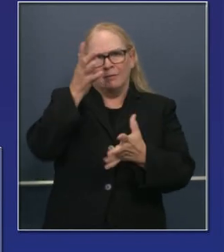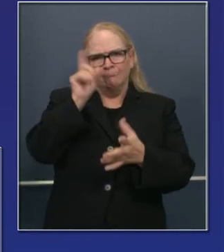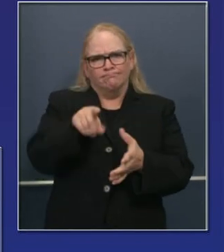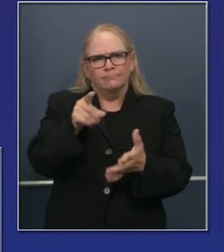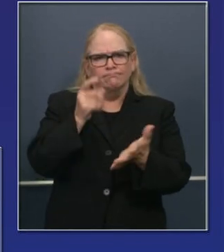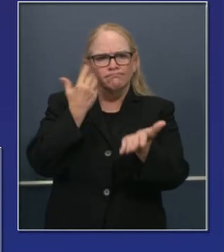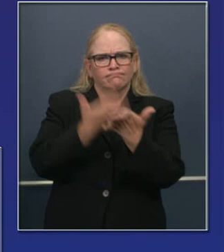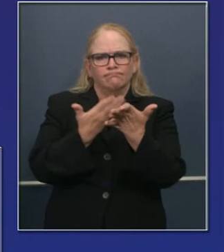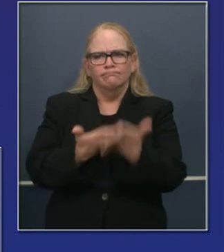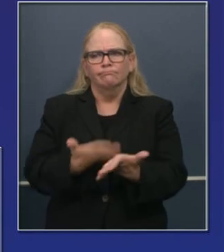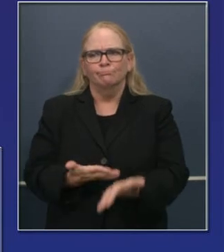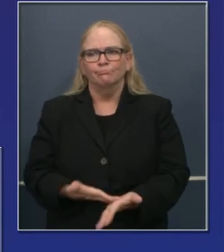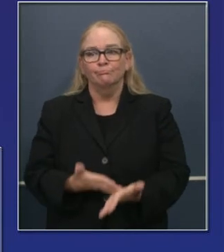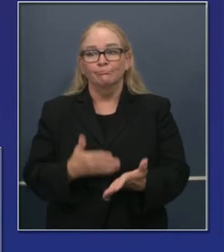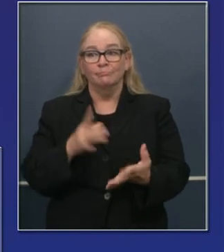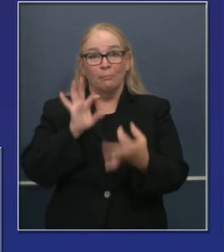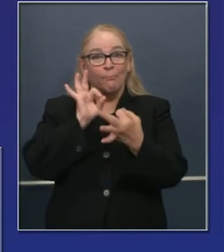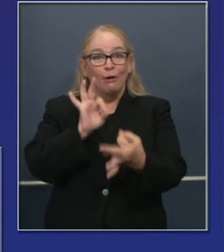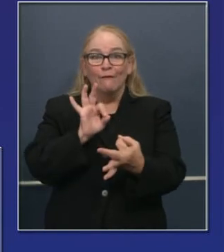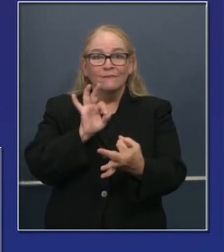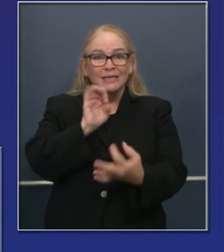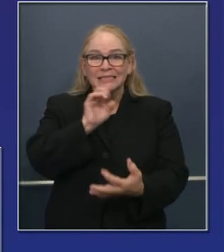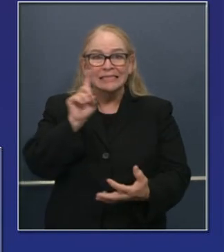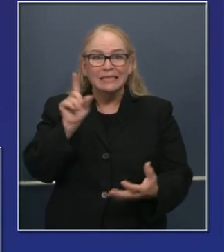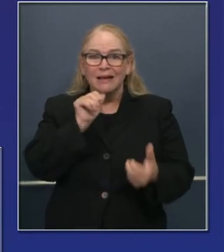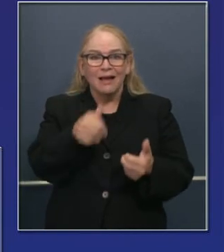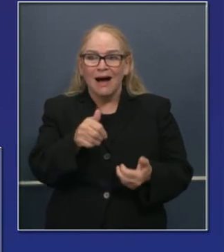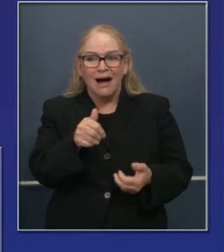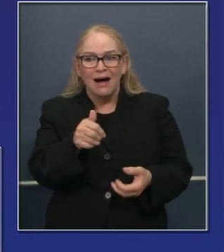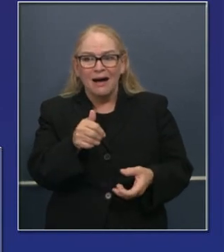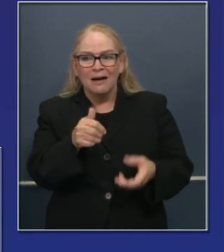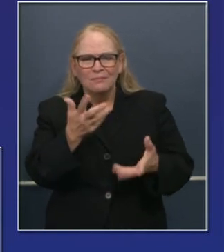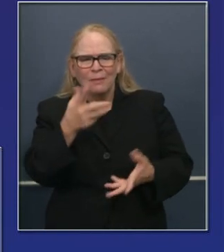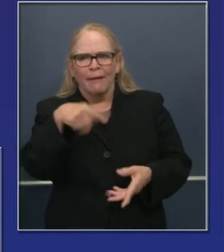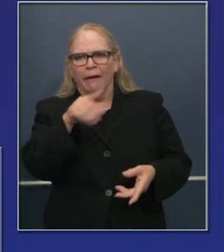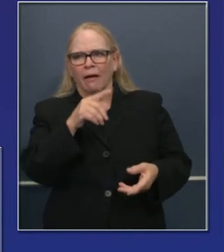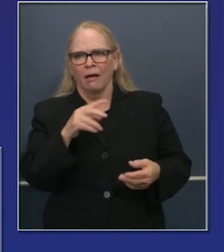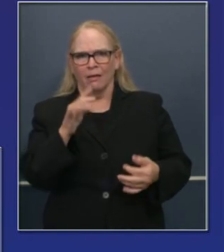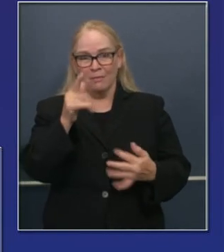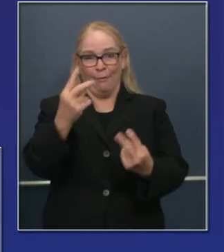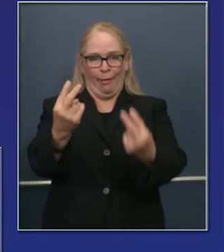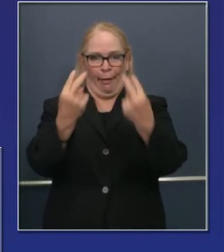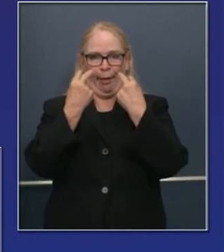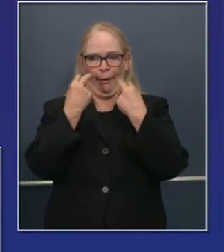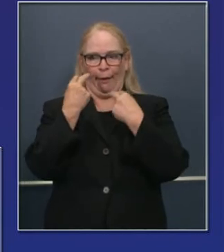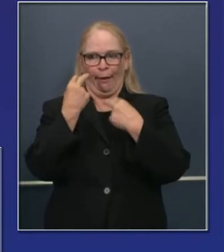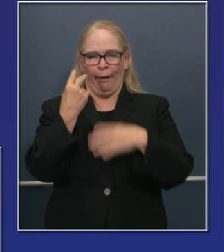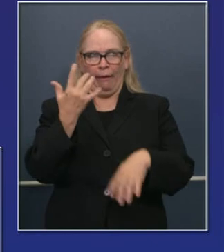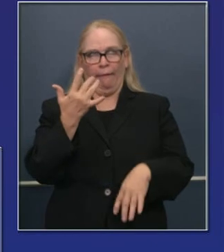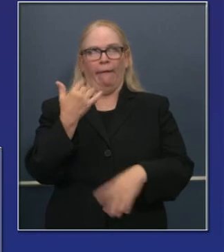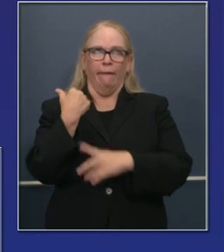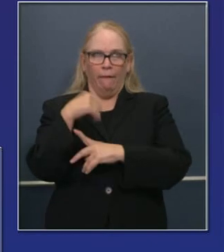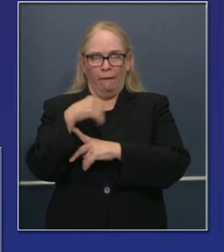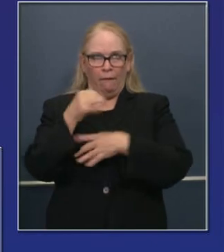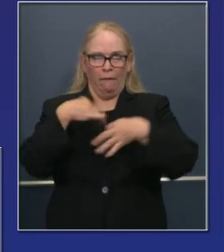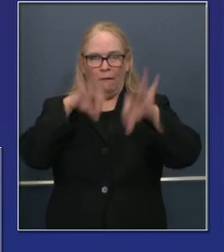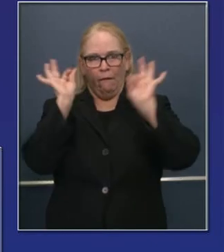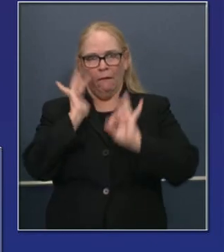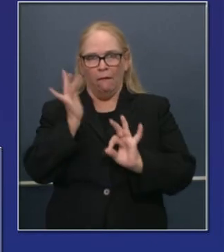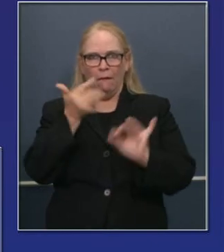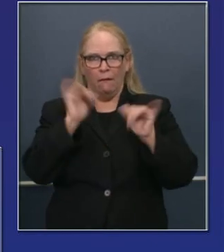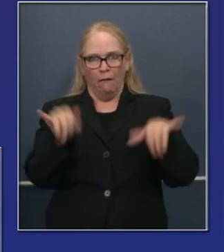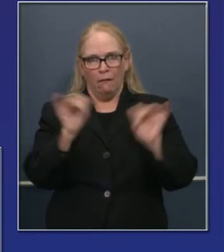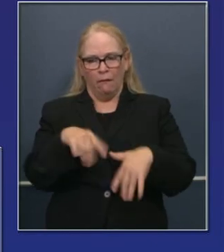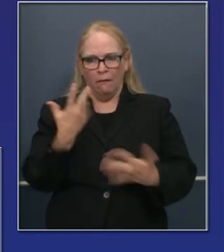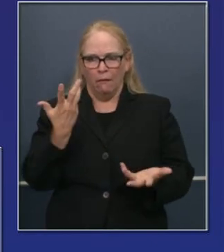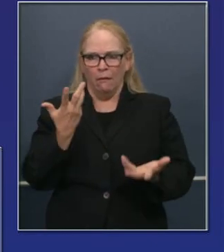definido. No es perfecto para el DD. Para aquellos que están sintiendo con la cabeza, reconozco la magnitud del